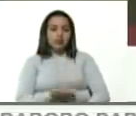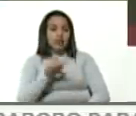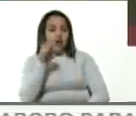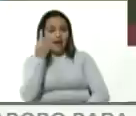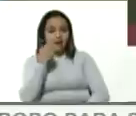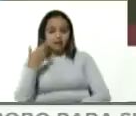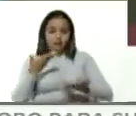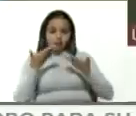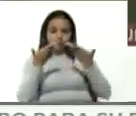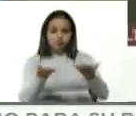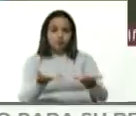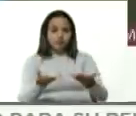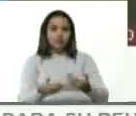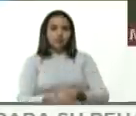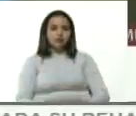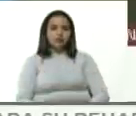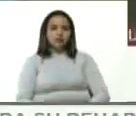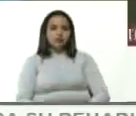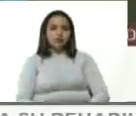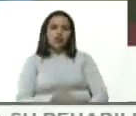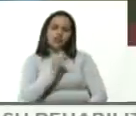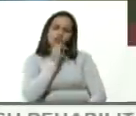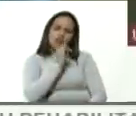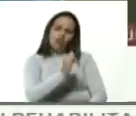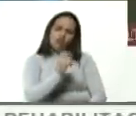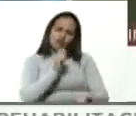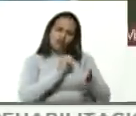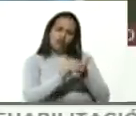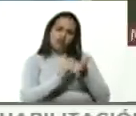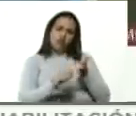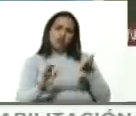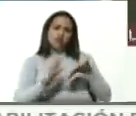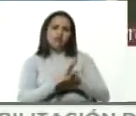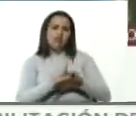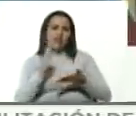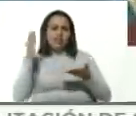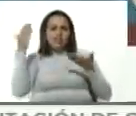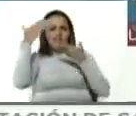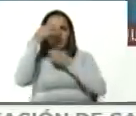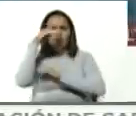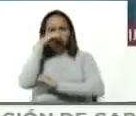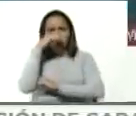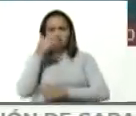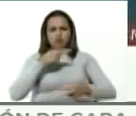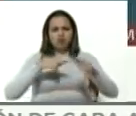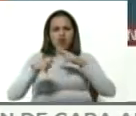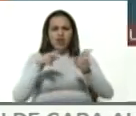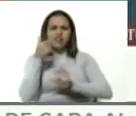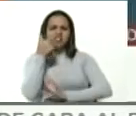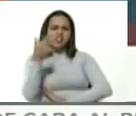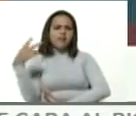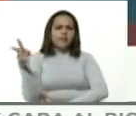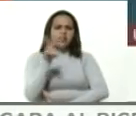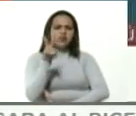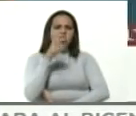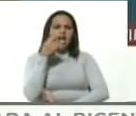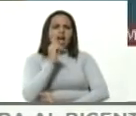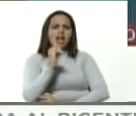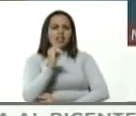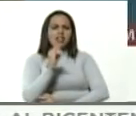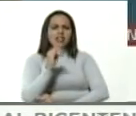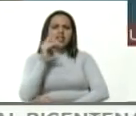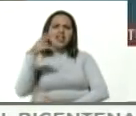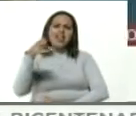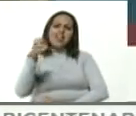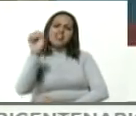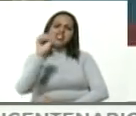emitieron un informe sobre el terrorismo y sus vínculos, entonces dicen que en Venezuela está Hezbollah